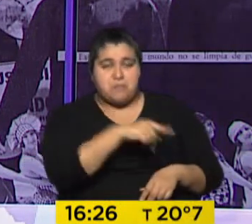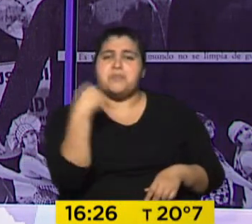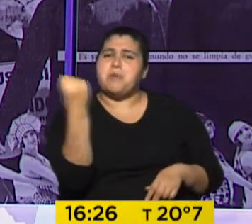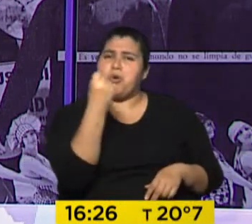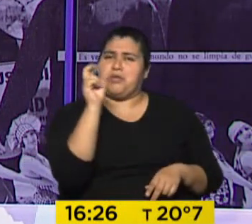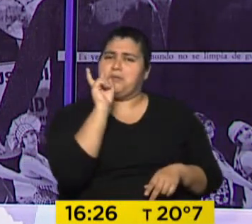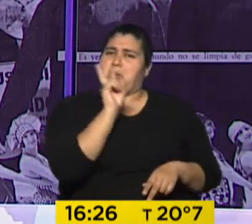modificar estas actitudes.